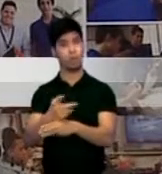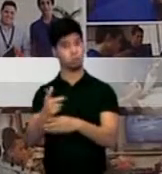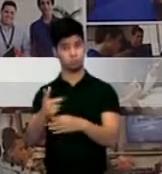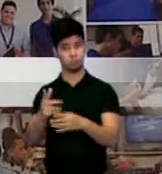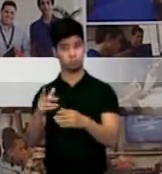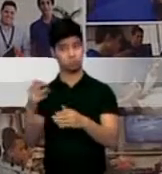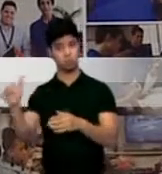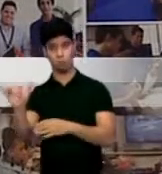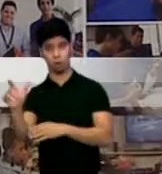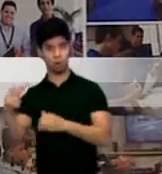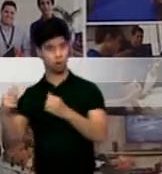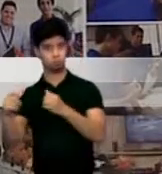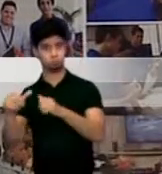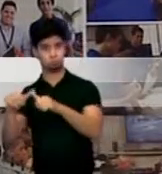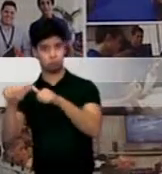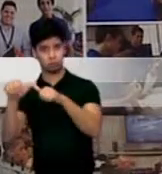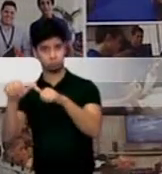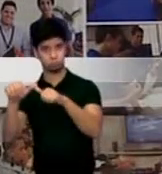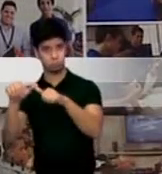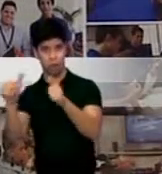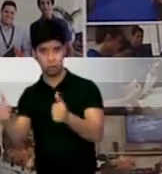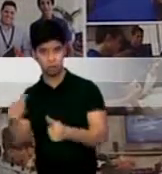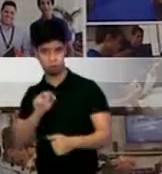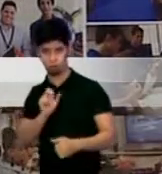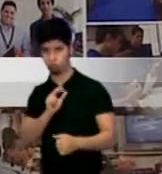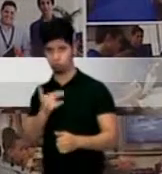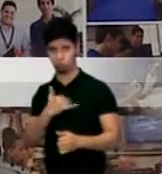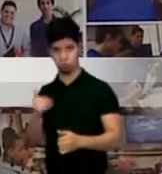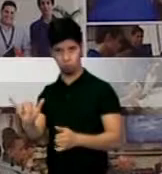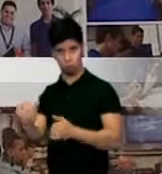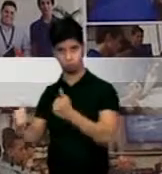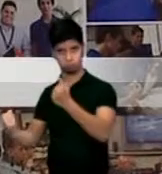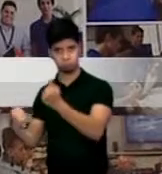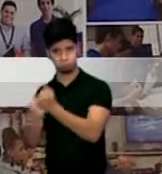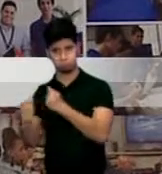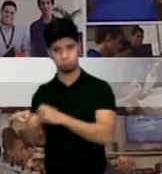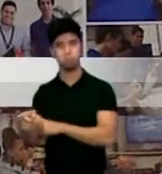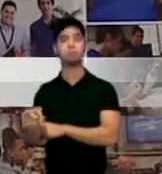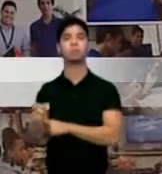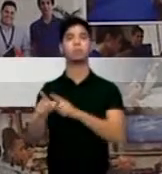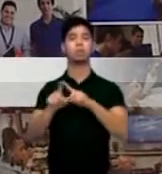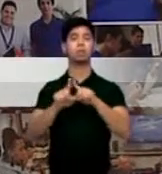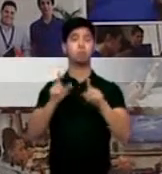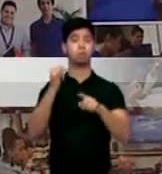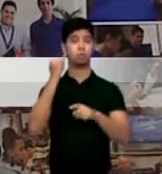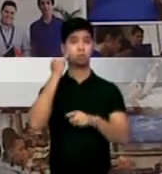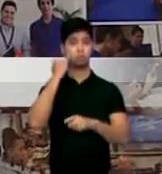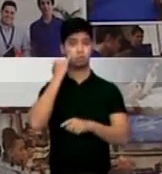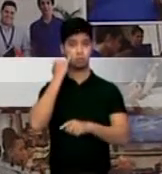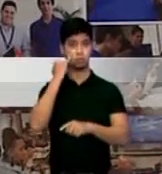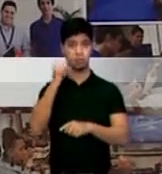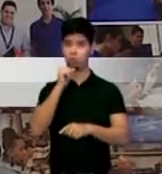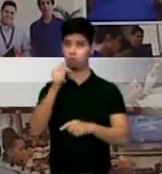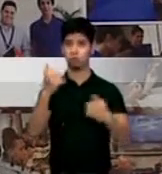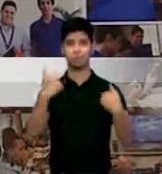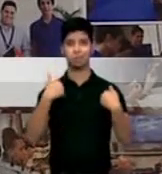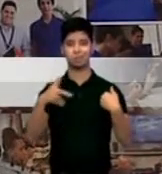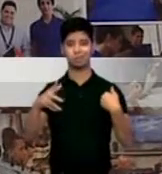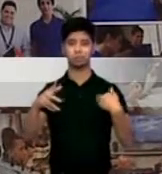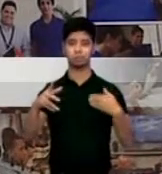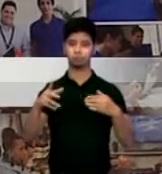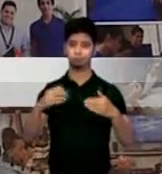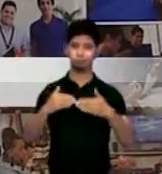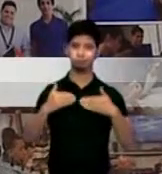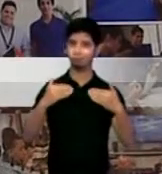arte, que estamos apoyando esa área. Yo creo que si no toman esa iniciativa y la